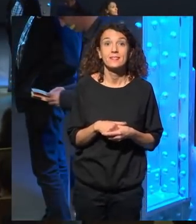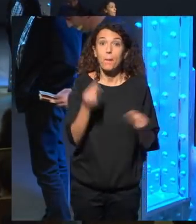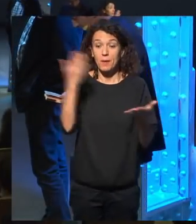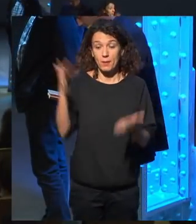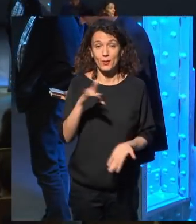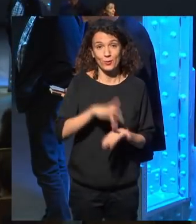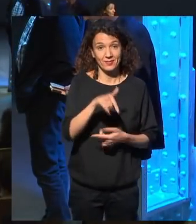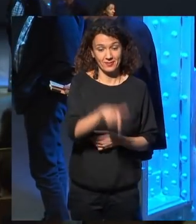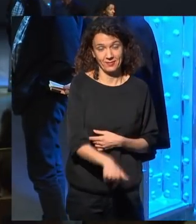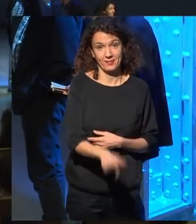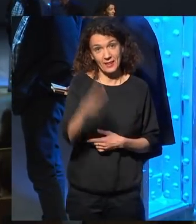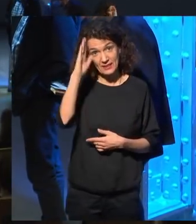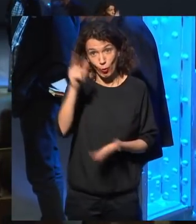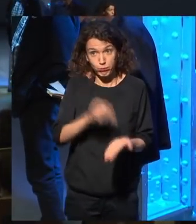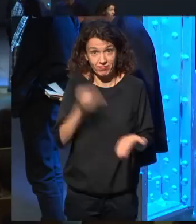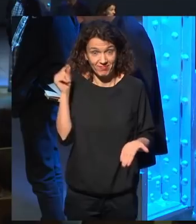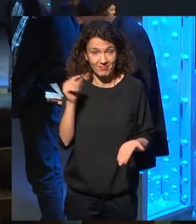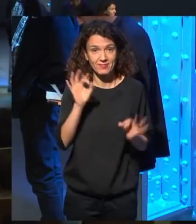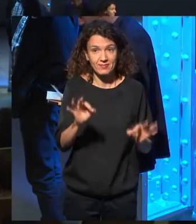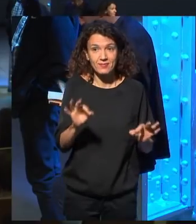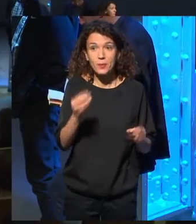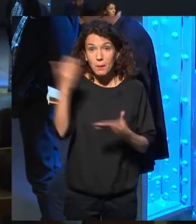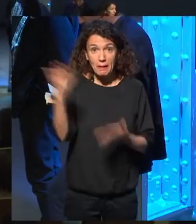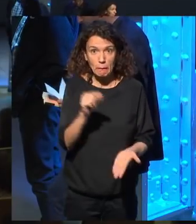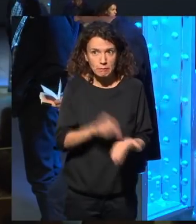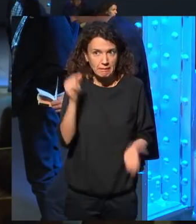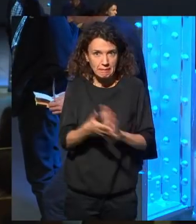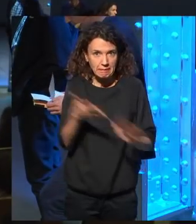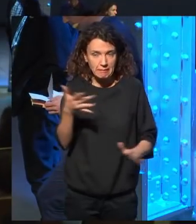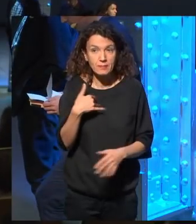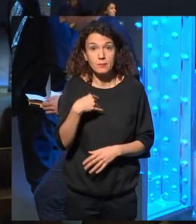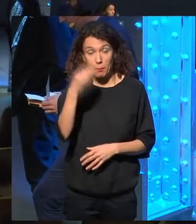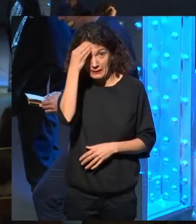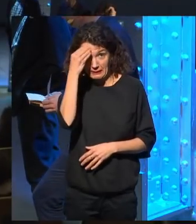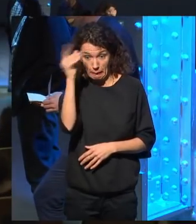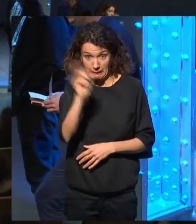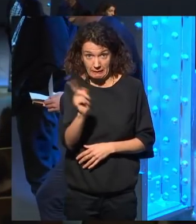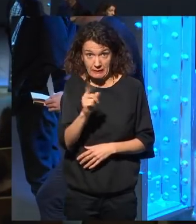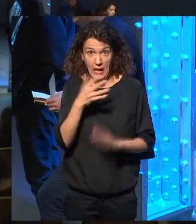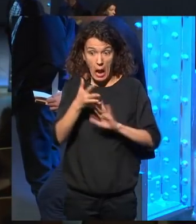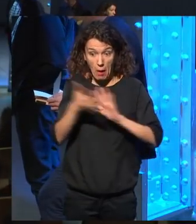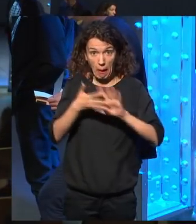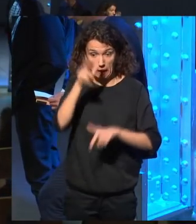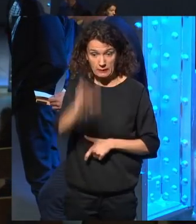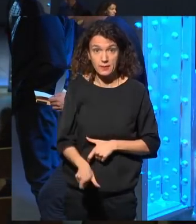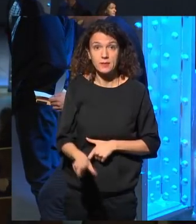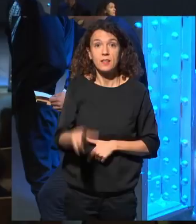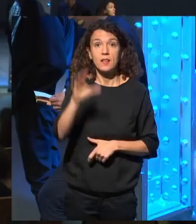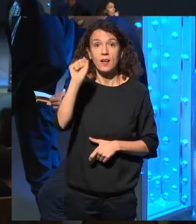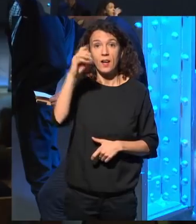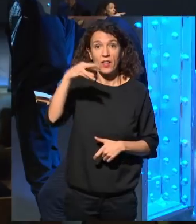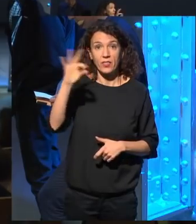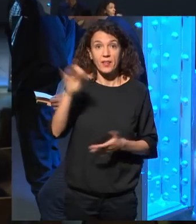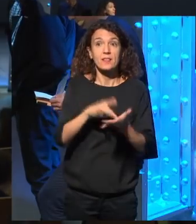Bienvenidos, un saludo muy rápido, una bienvenida rapidísima. No pensaba hablar hoy aquí. Soy Andrés Pérez